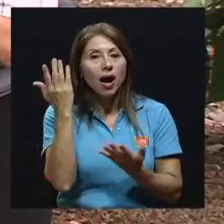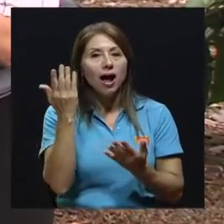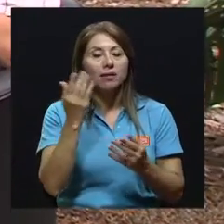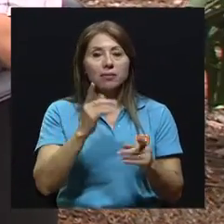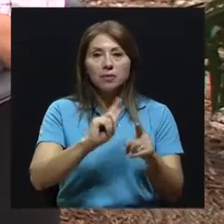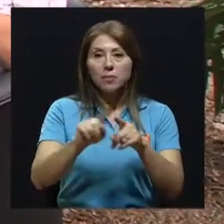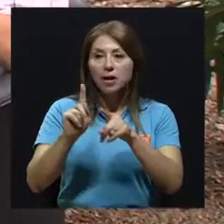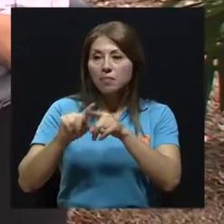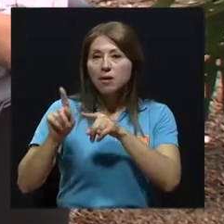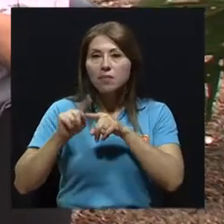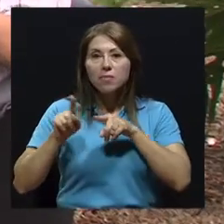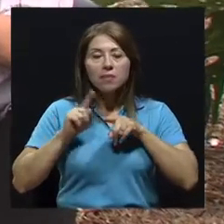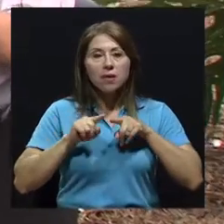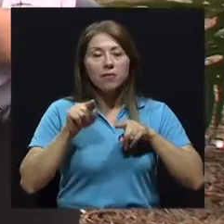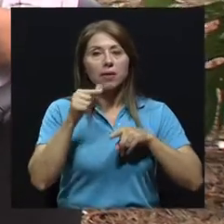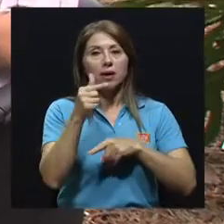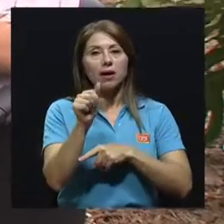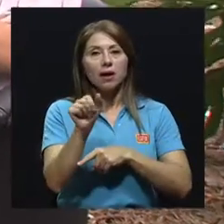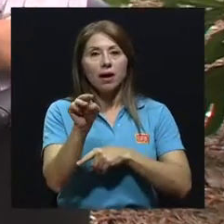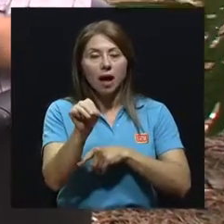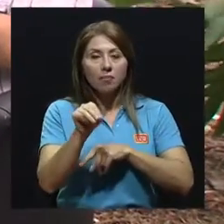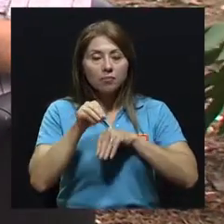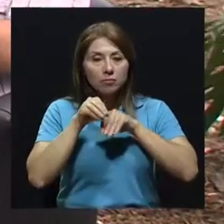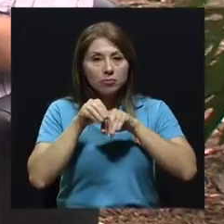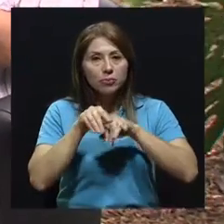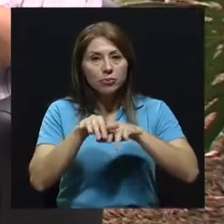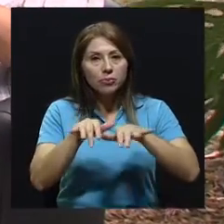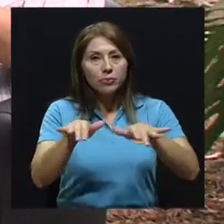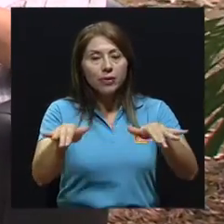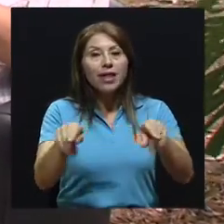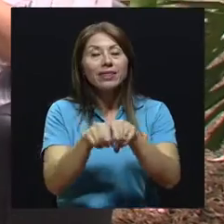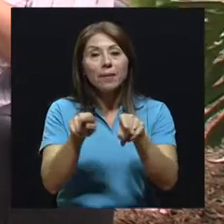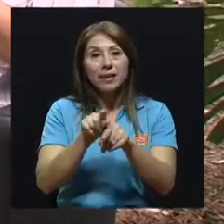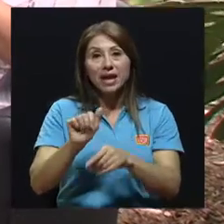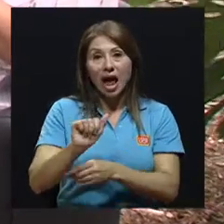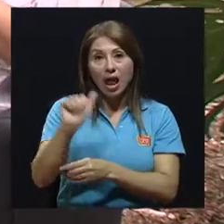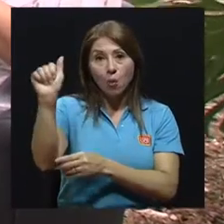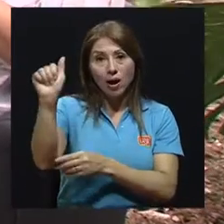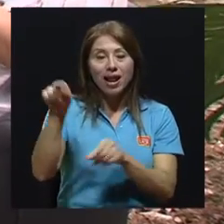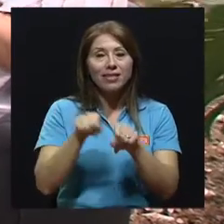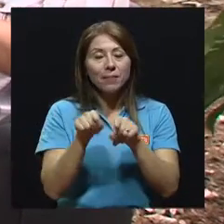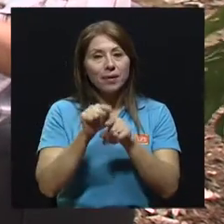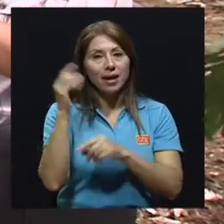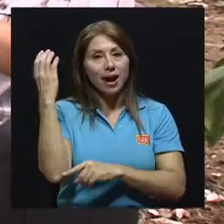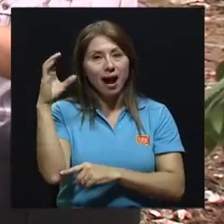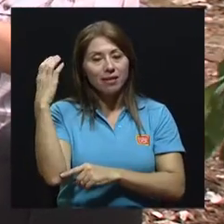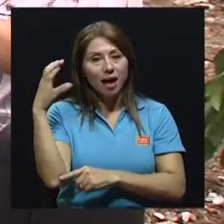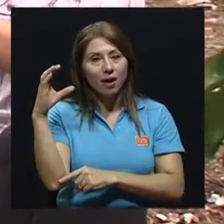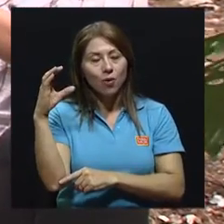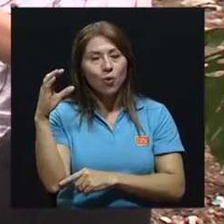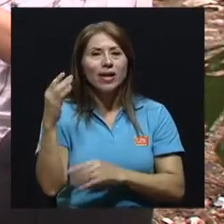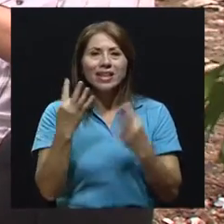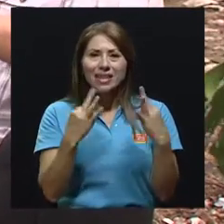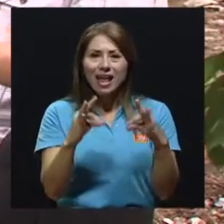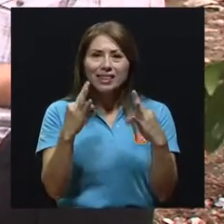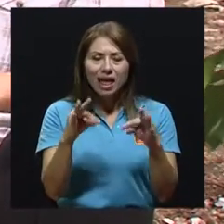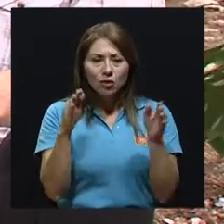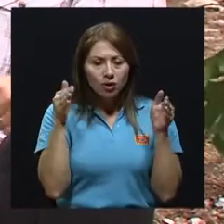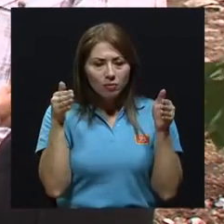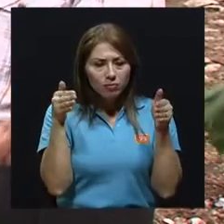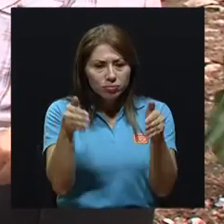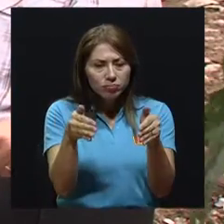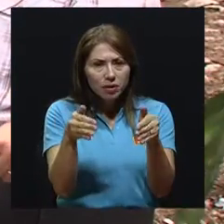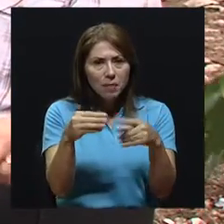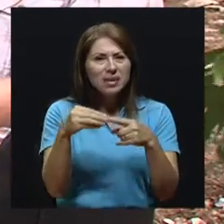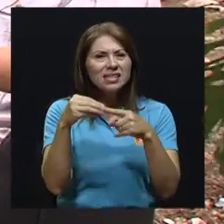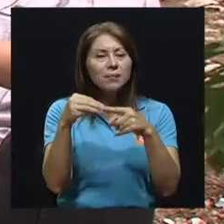diferentes lugares del área metropolitana, también en Alajuela, en Cartago, allá en este momento hay puntos de monitoreo, tratando de abarcar los principales centros poblacionales